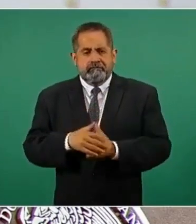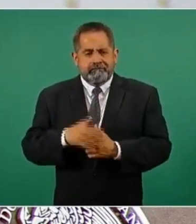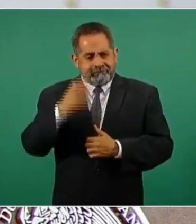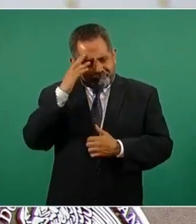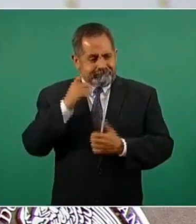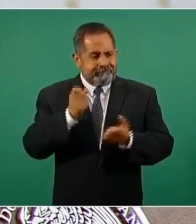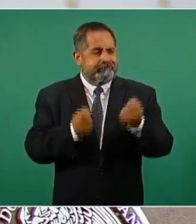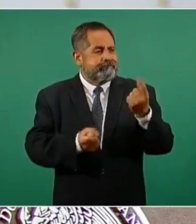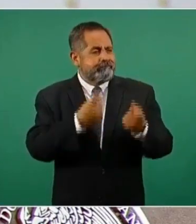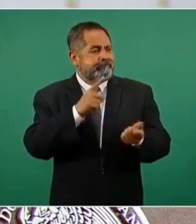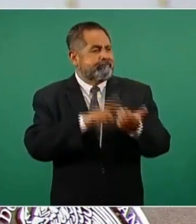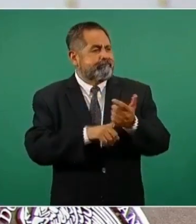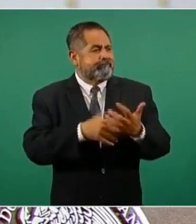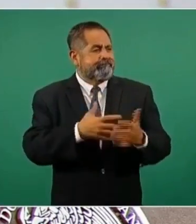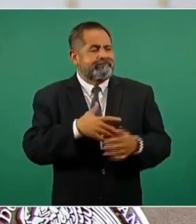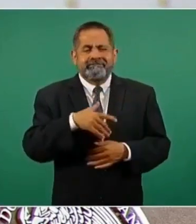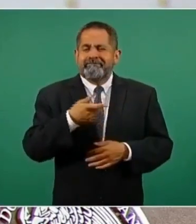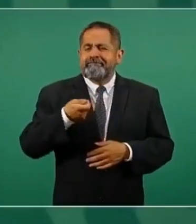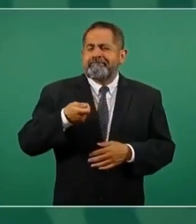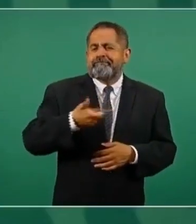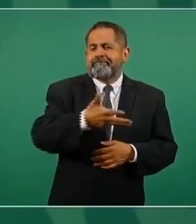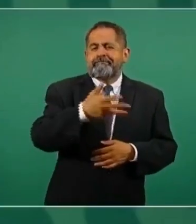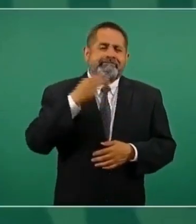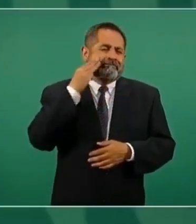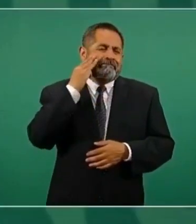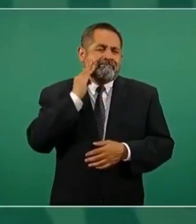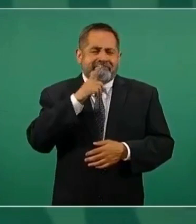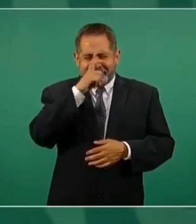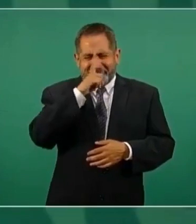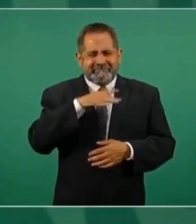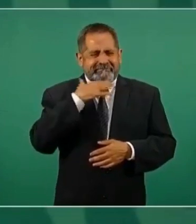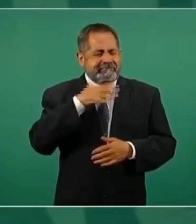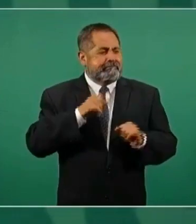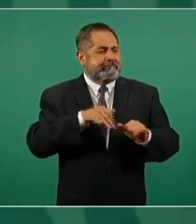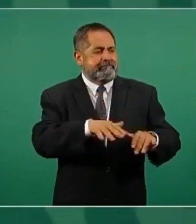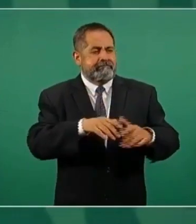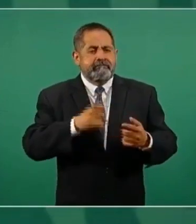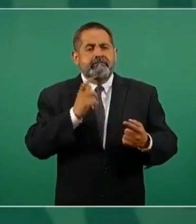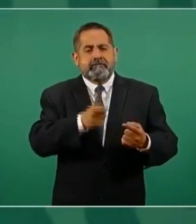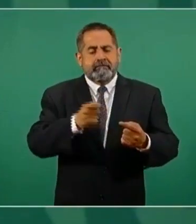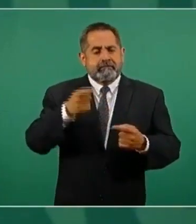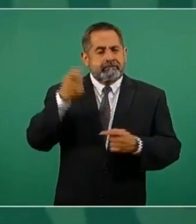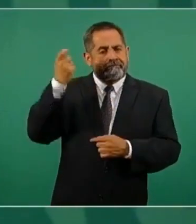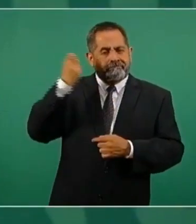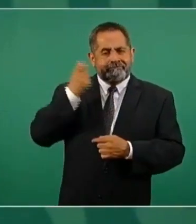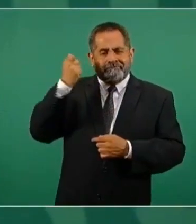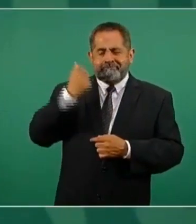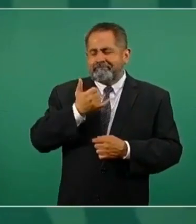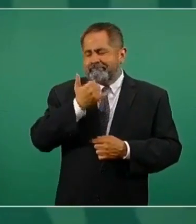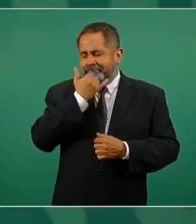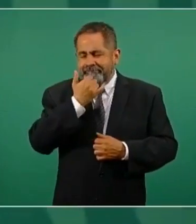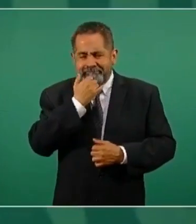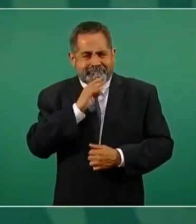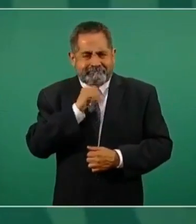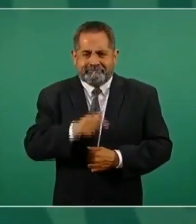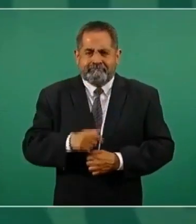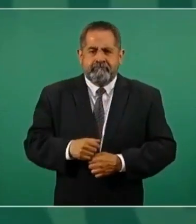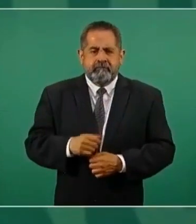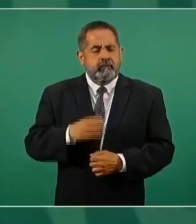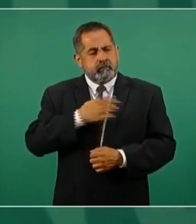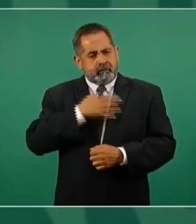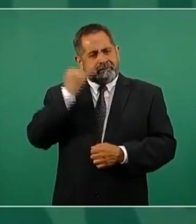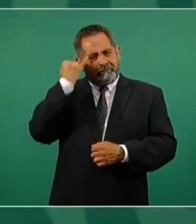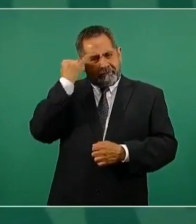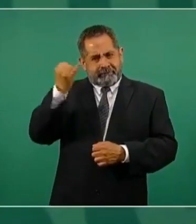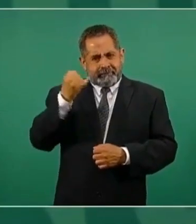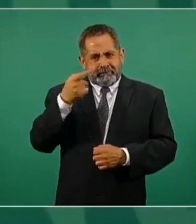podridas, como yo me he referido a eso, que era el sistema de pensiones de nuestro país. Una idea buena,